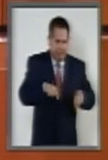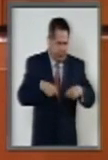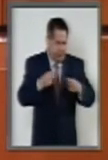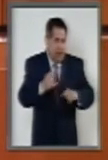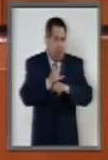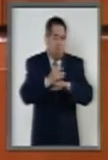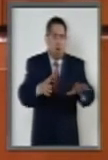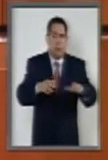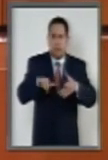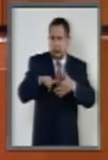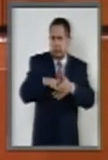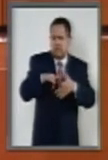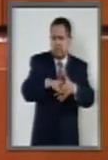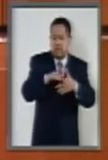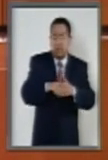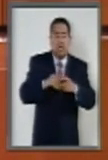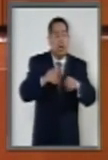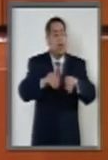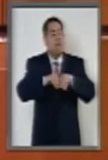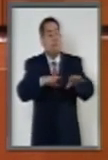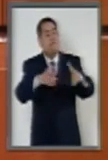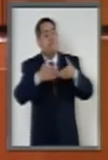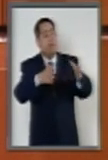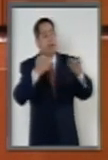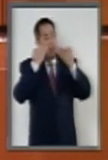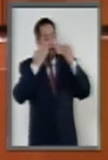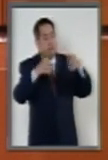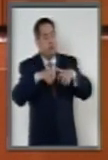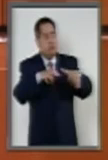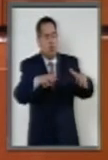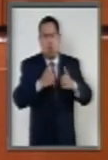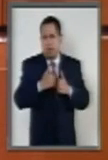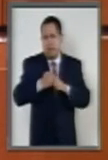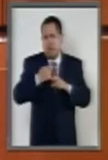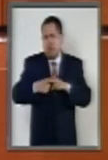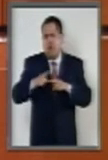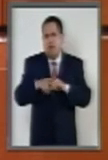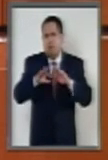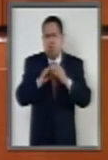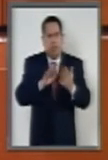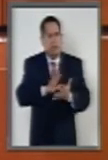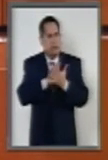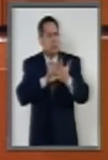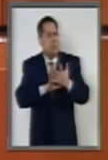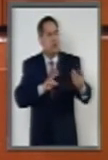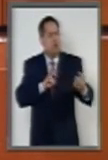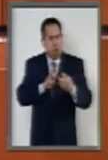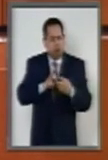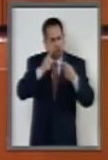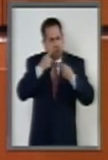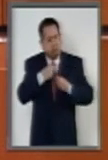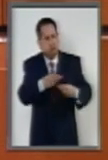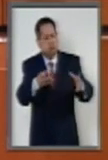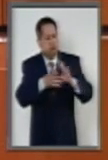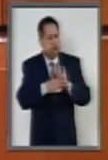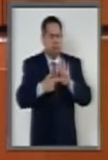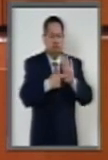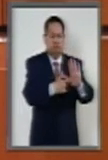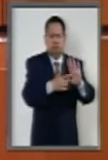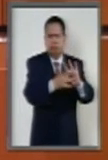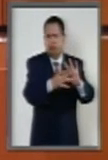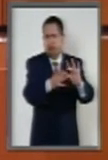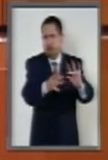sus informes a la sociedad mediante diversos mecanismos de participación ciudadana y desde luego